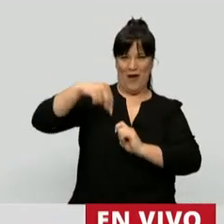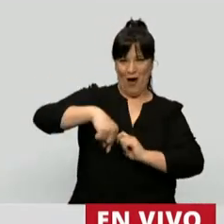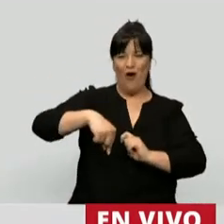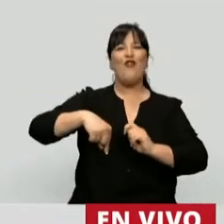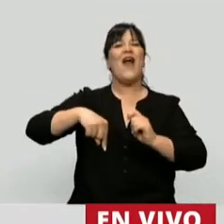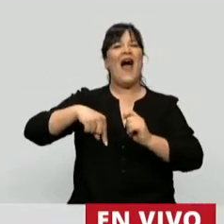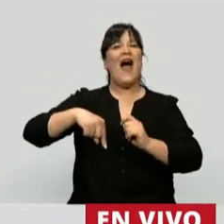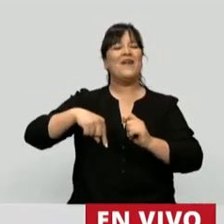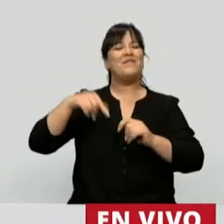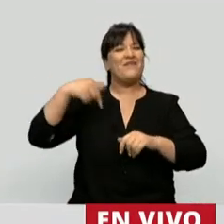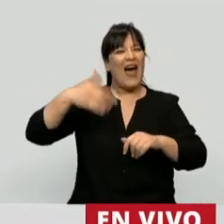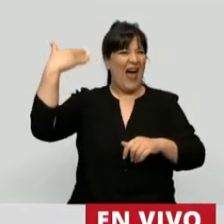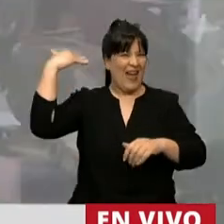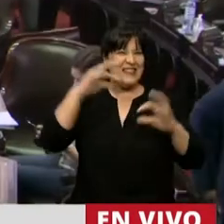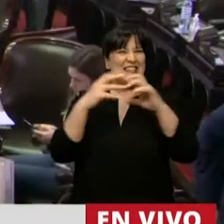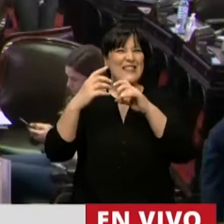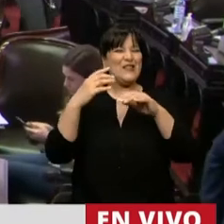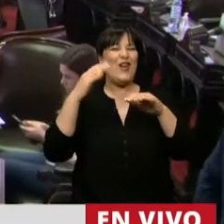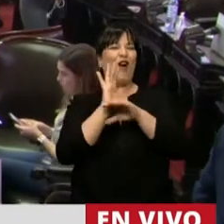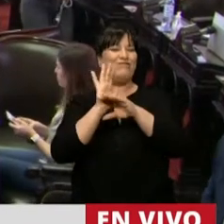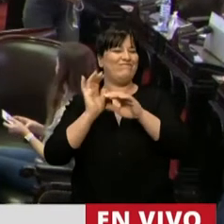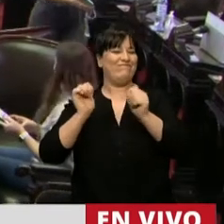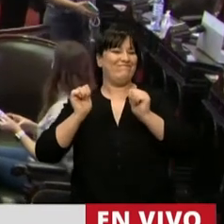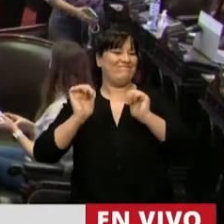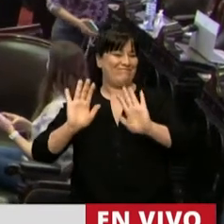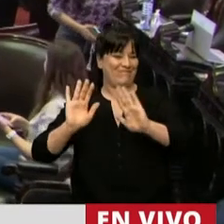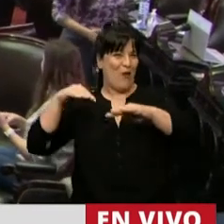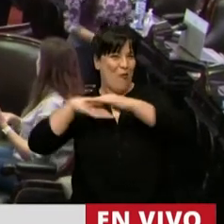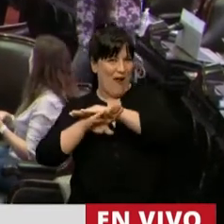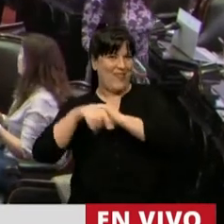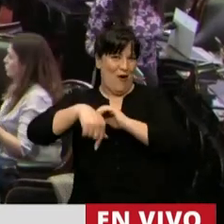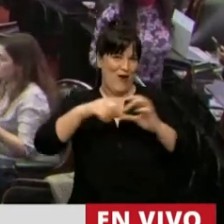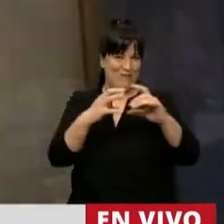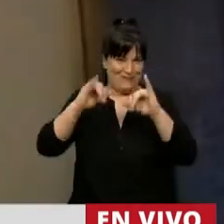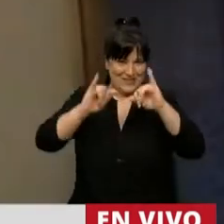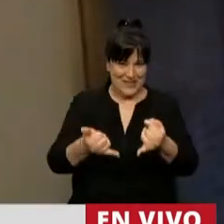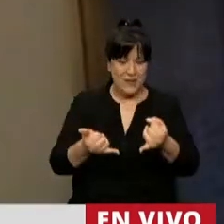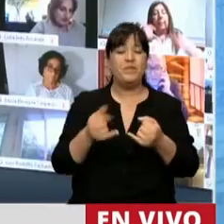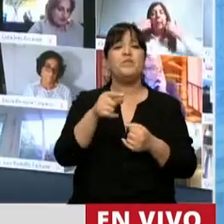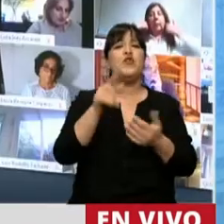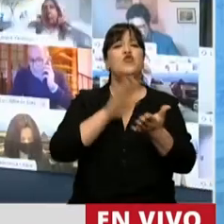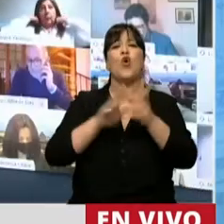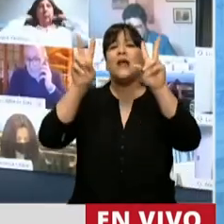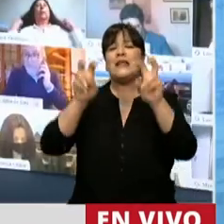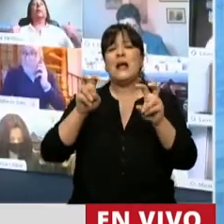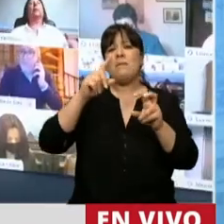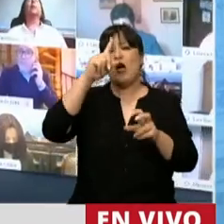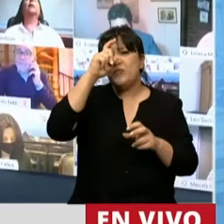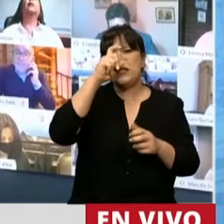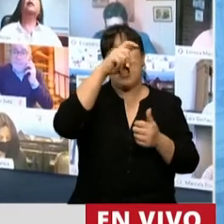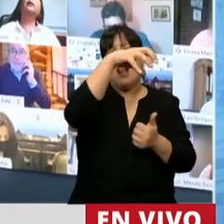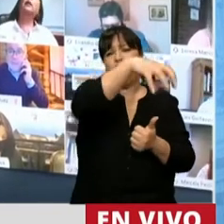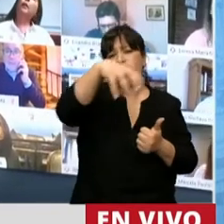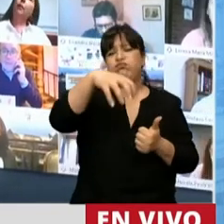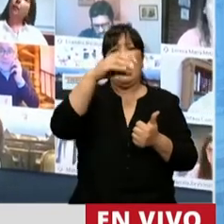que nos había quedado en la sanción anterior sin poder tratar. En definitiva, los sistemas de salud que están tan